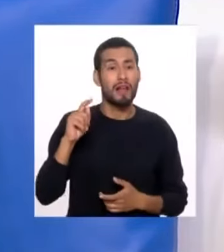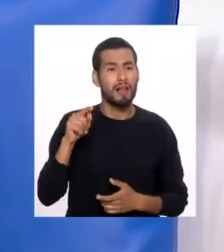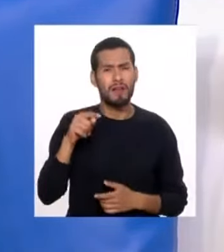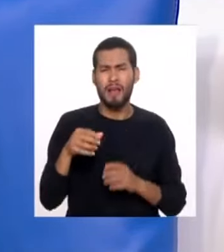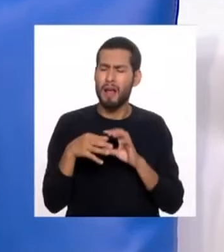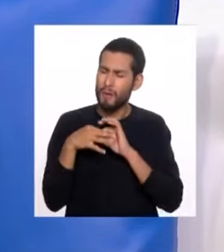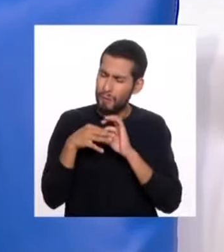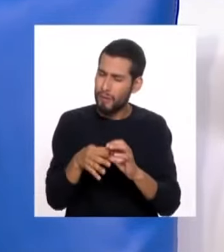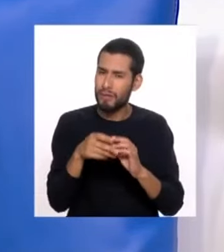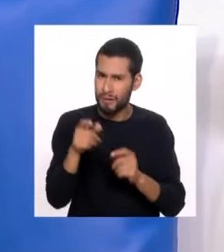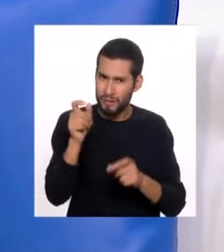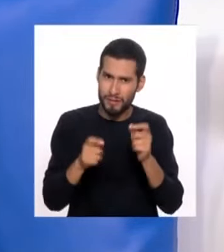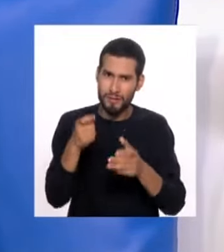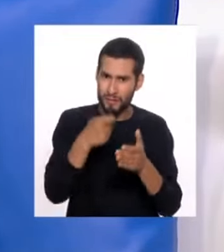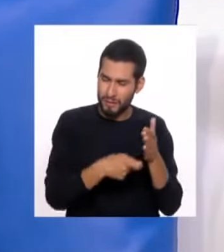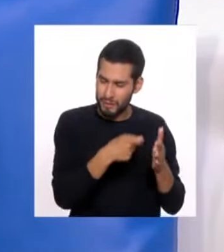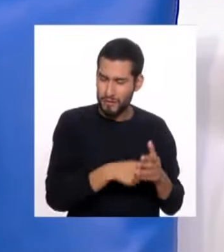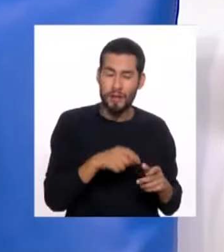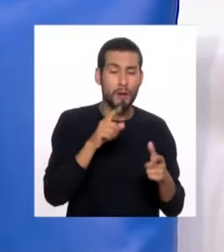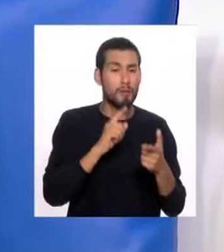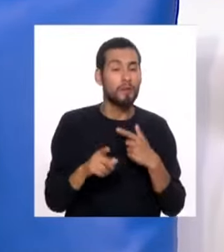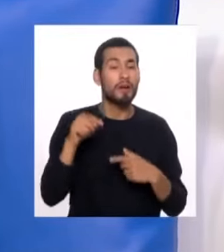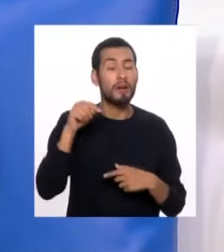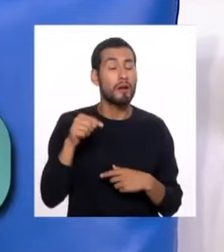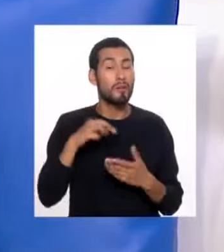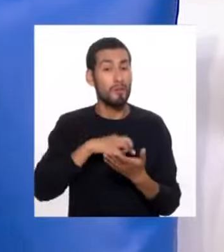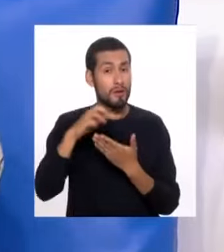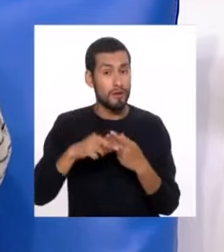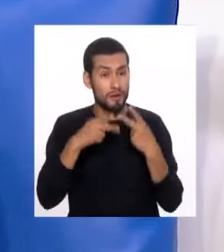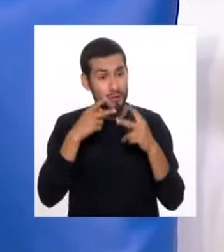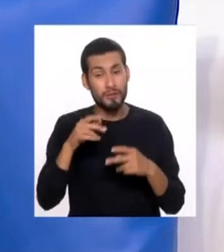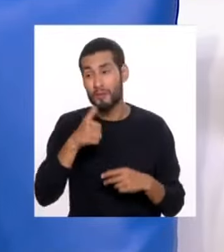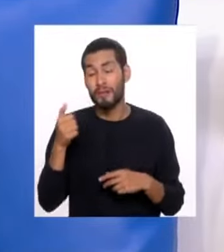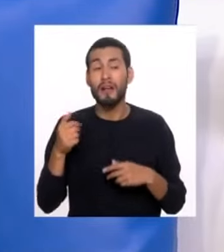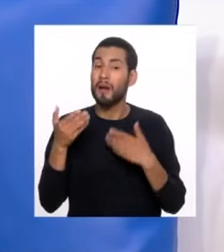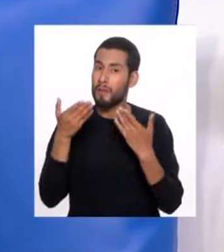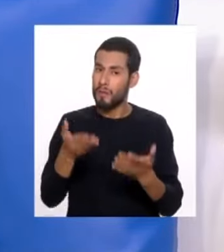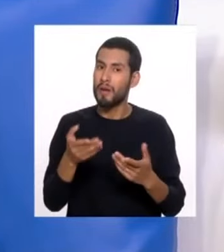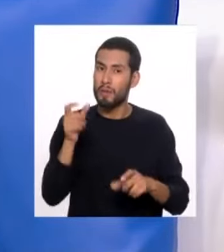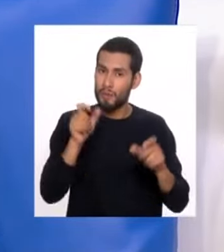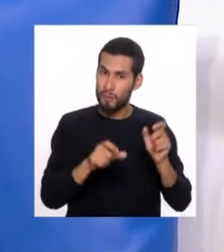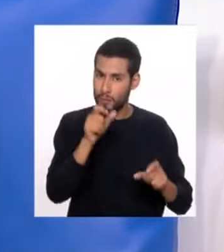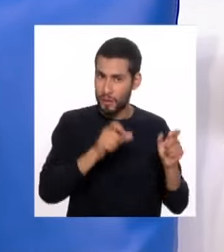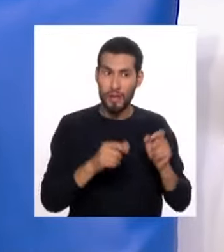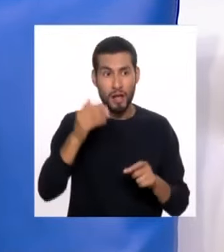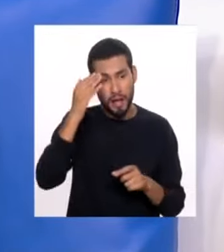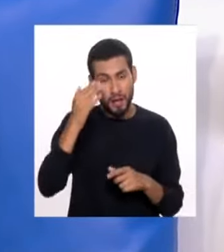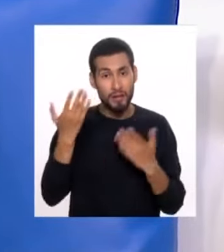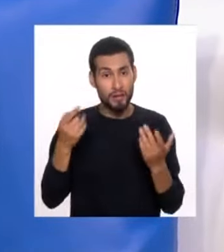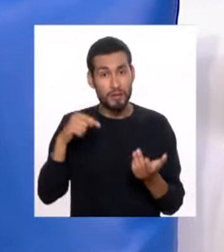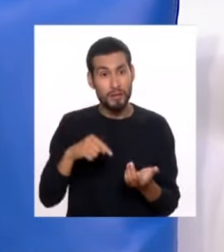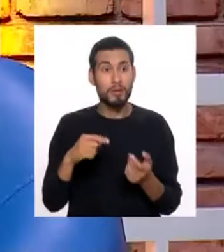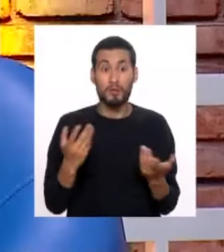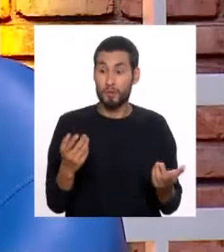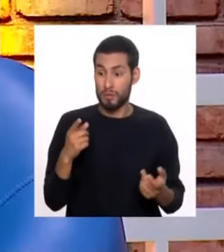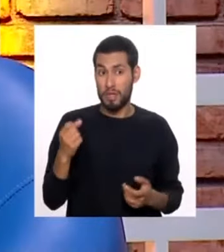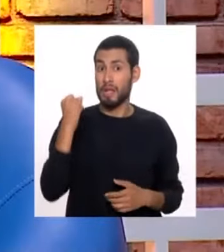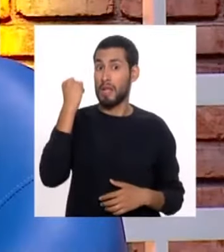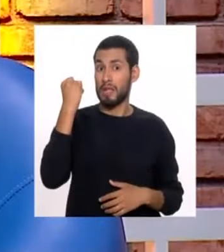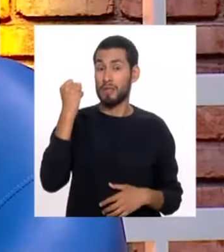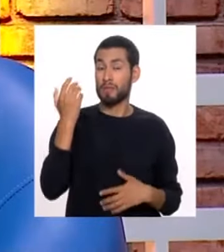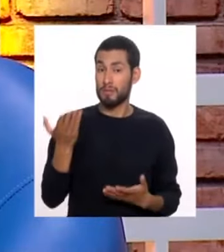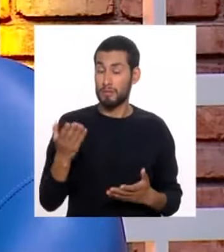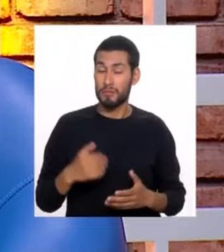el aliado del contribuyente. Pero gracias a estos programas y a otros también, que permite a las personas saber que tienen esto, porque es un derecho.